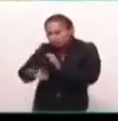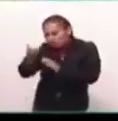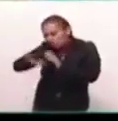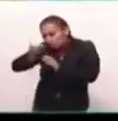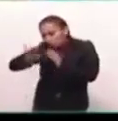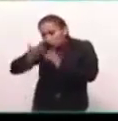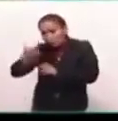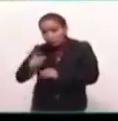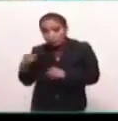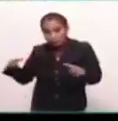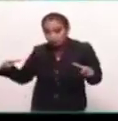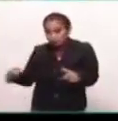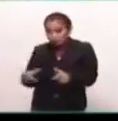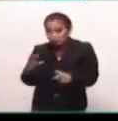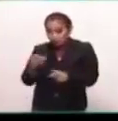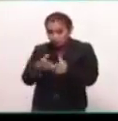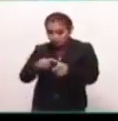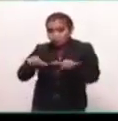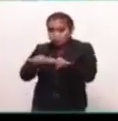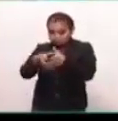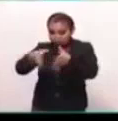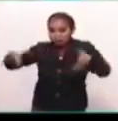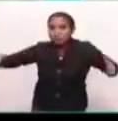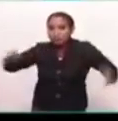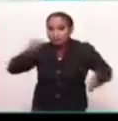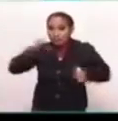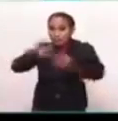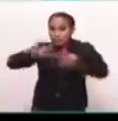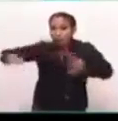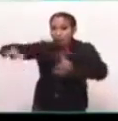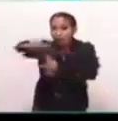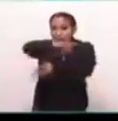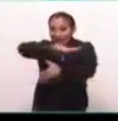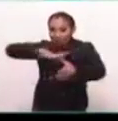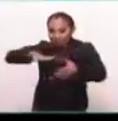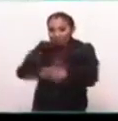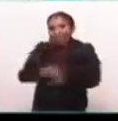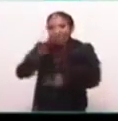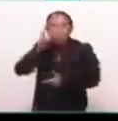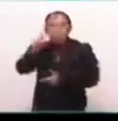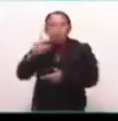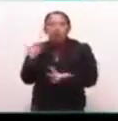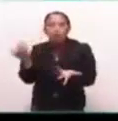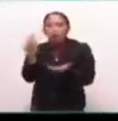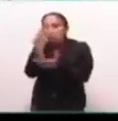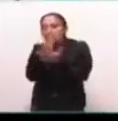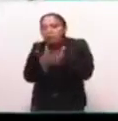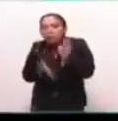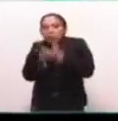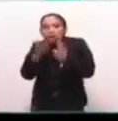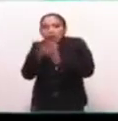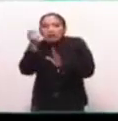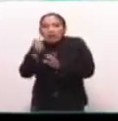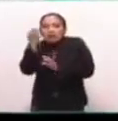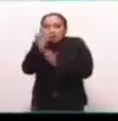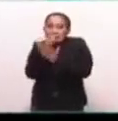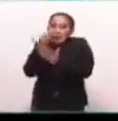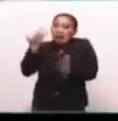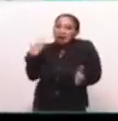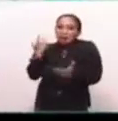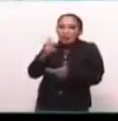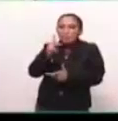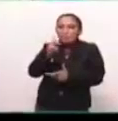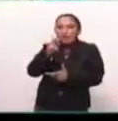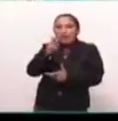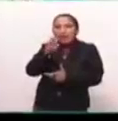Pues no está tan chiquita como dijo. Sí, se ve bastante. Sí, se ve grande. Ahí vemos una reconstrucción de Pérez